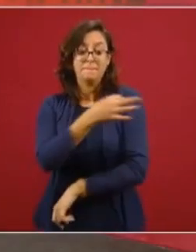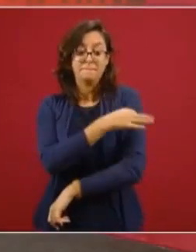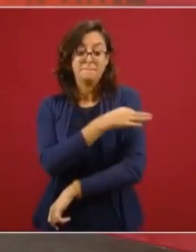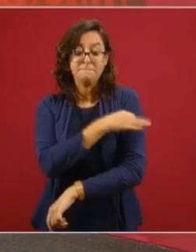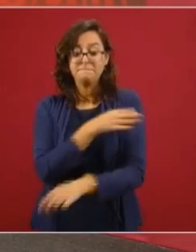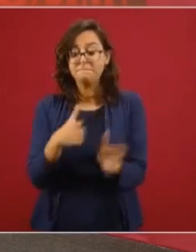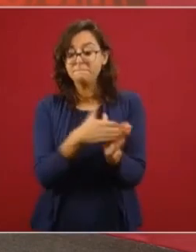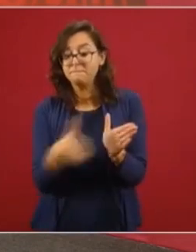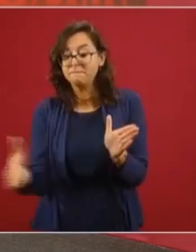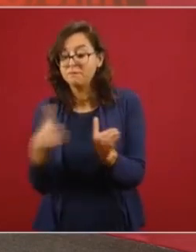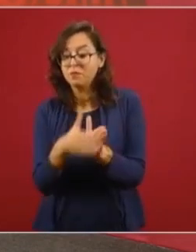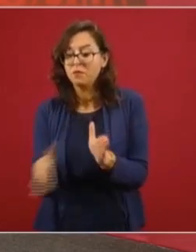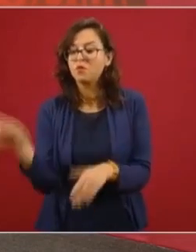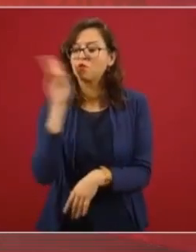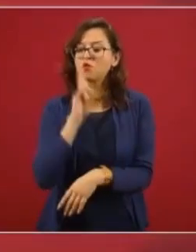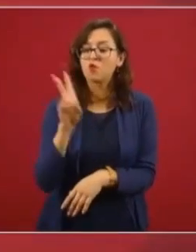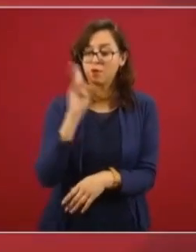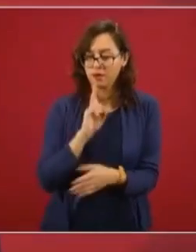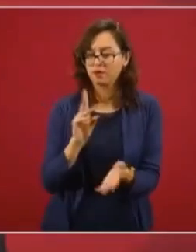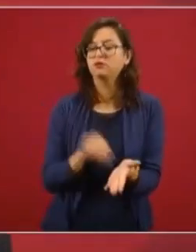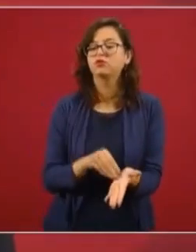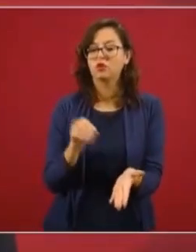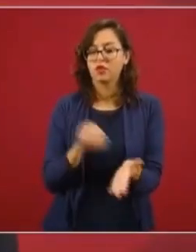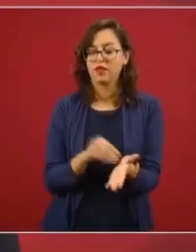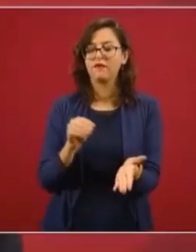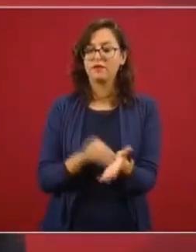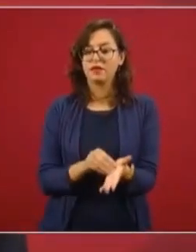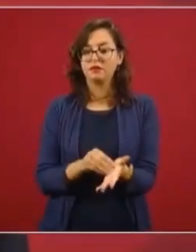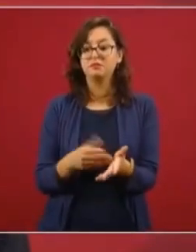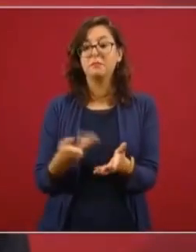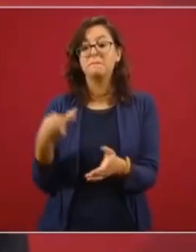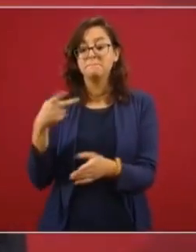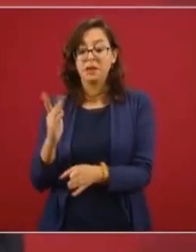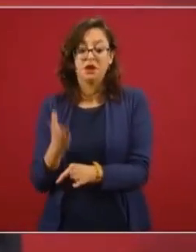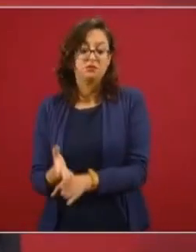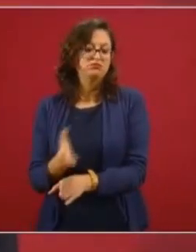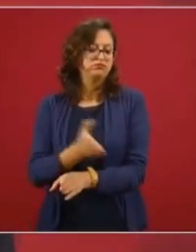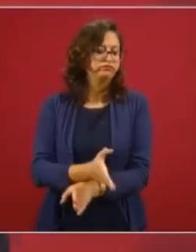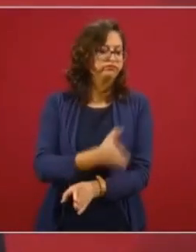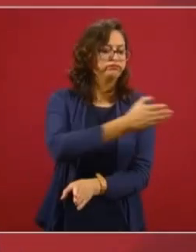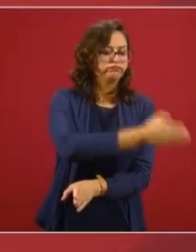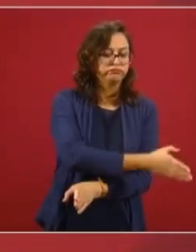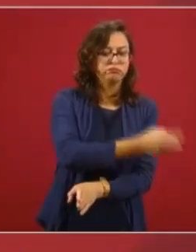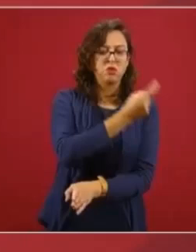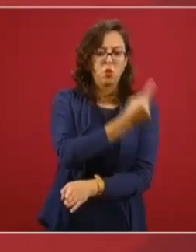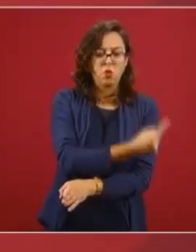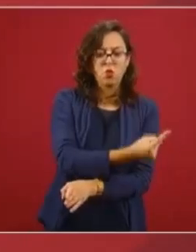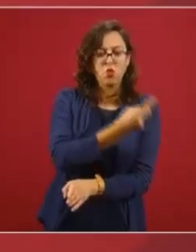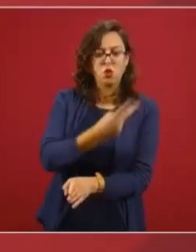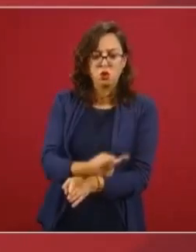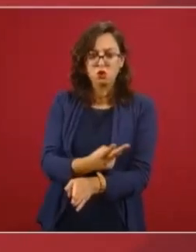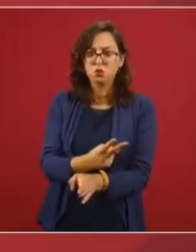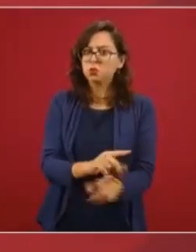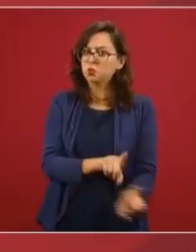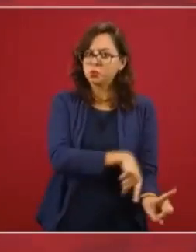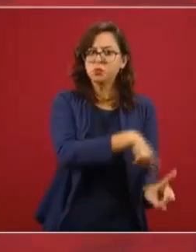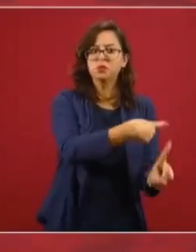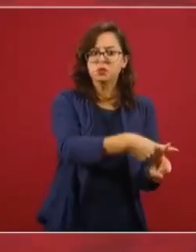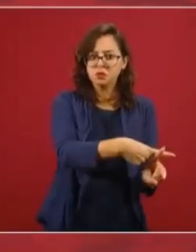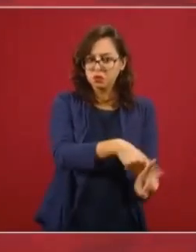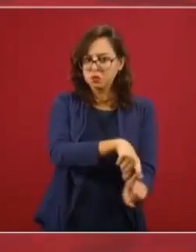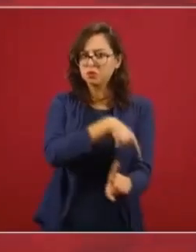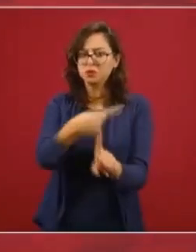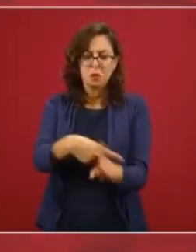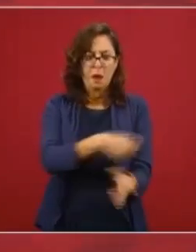conllevan plazos y riesgos, ha mostrado en sus fases anteriores resultados muy alentadores. Y en caso de ser